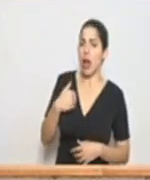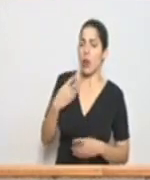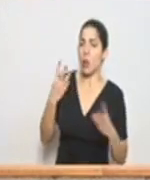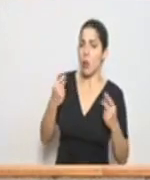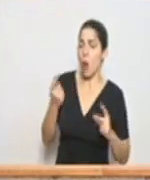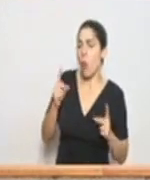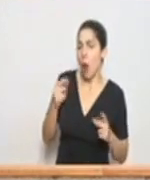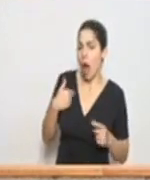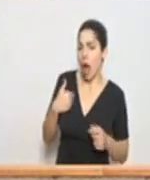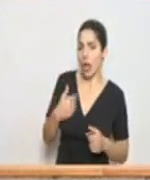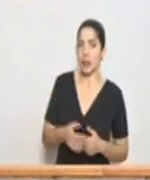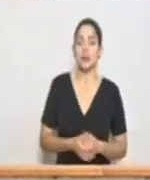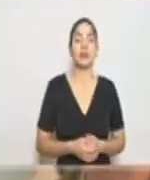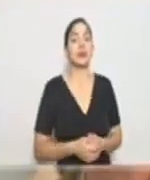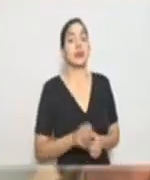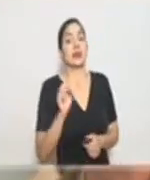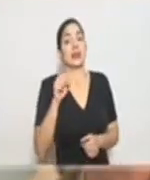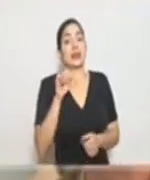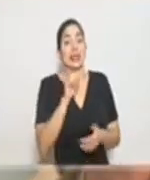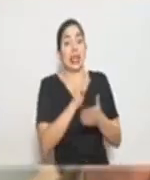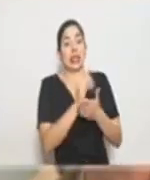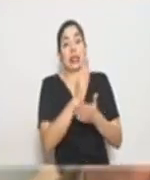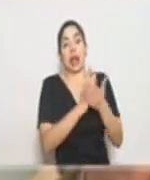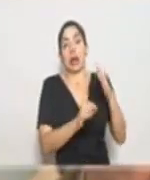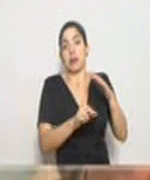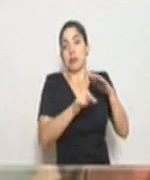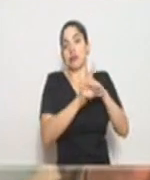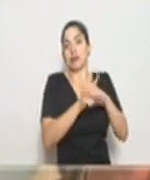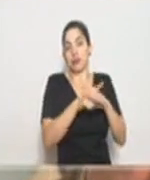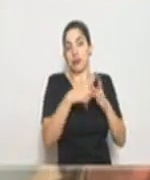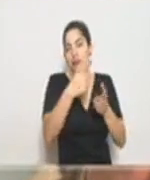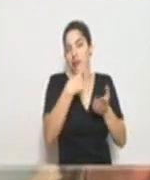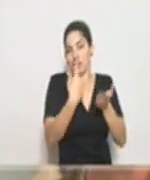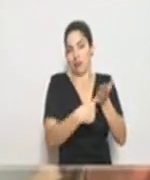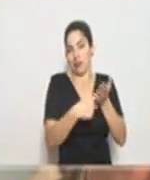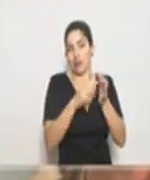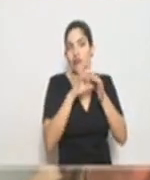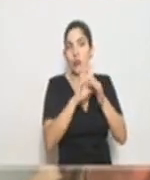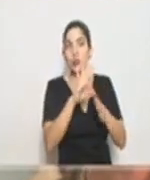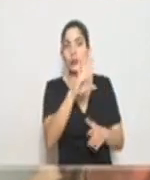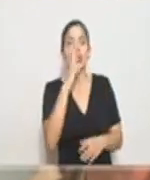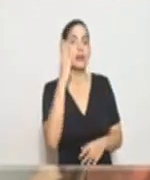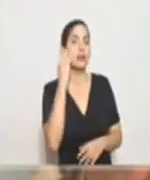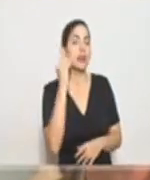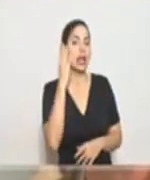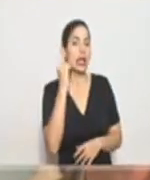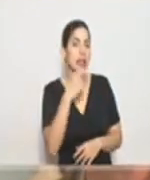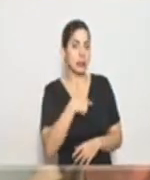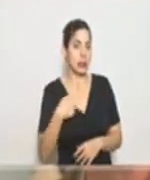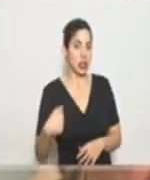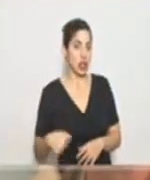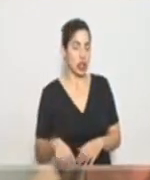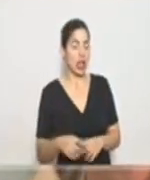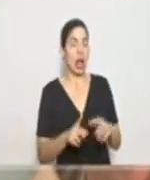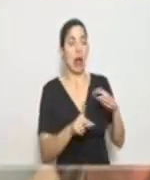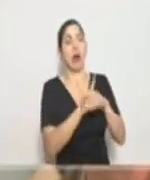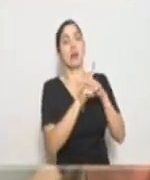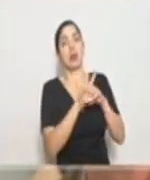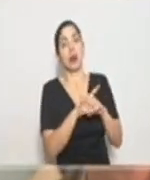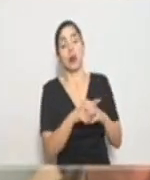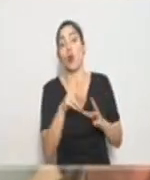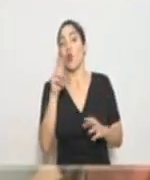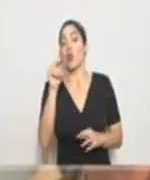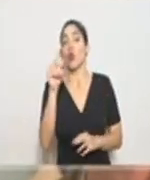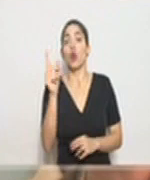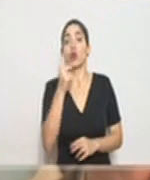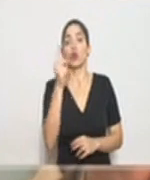si eso es algo que ha surgido de las discusiones y la experiencia con China donde no